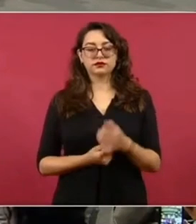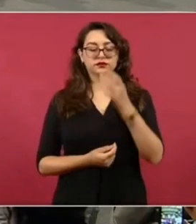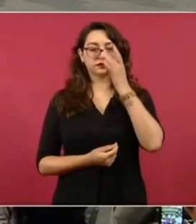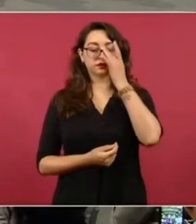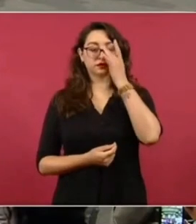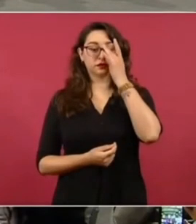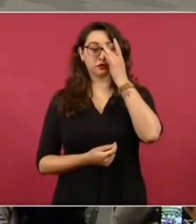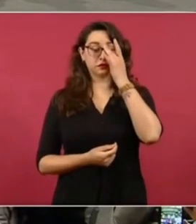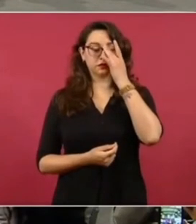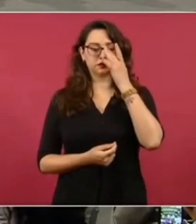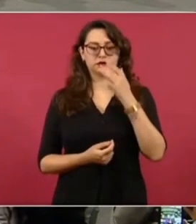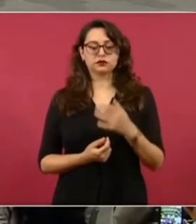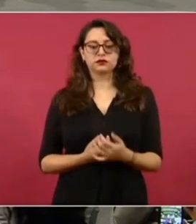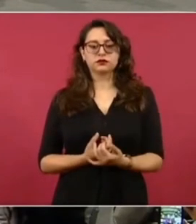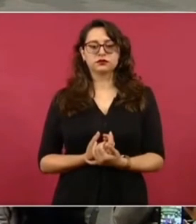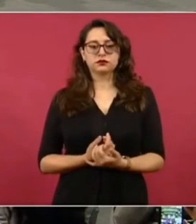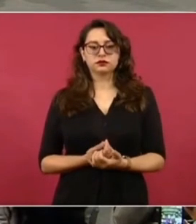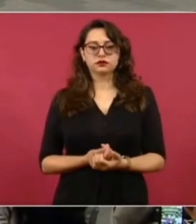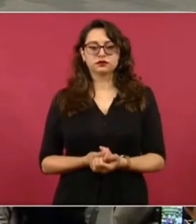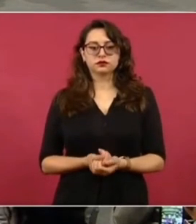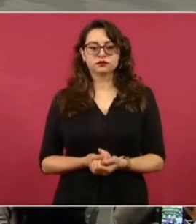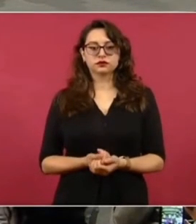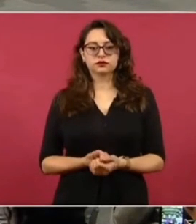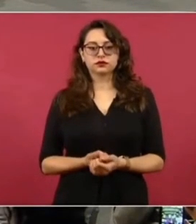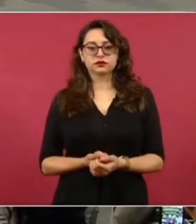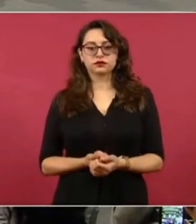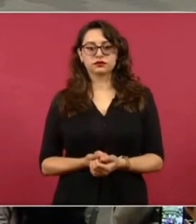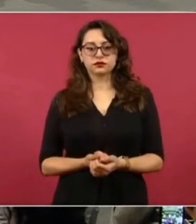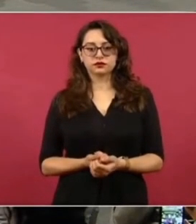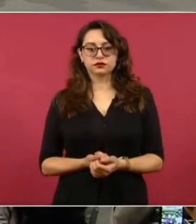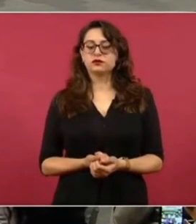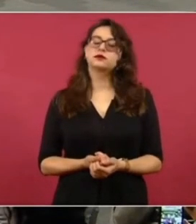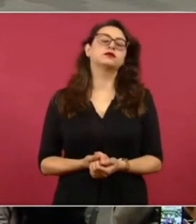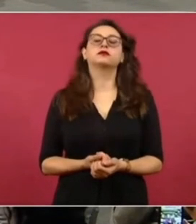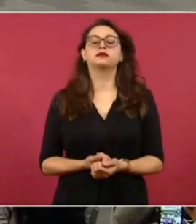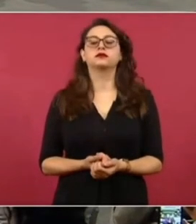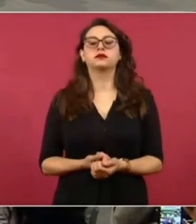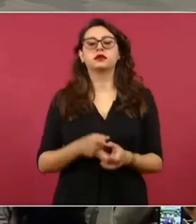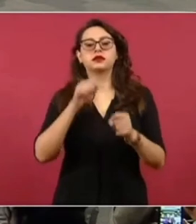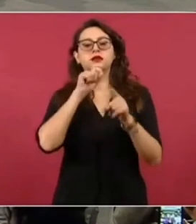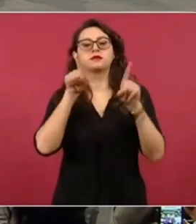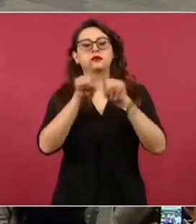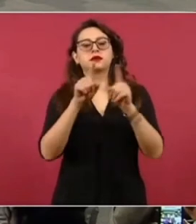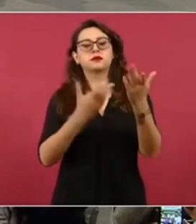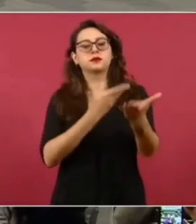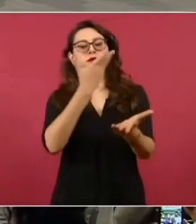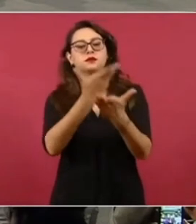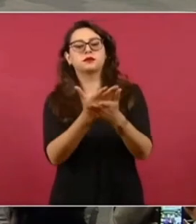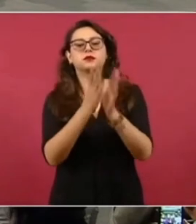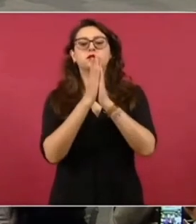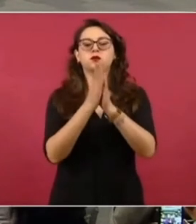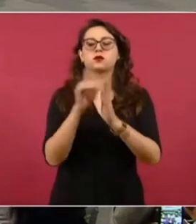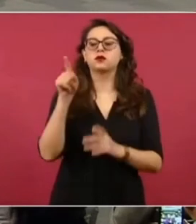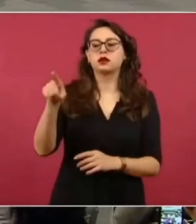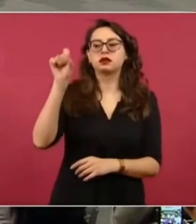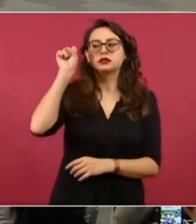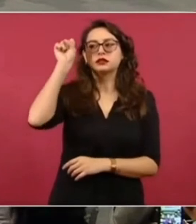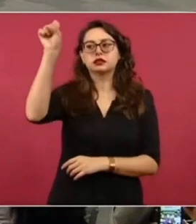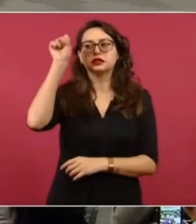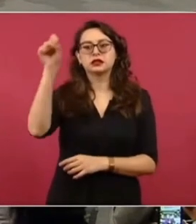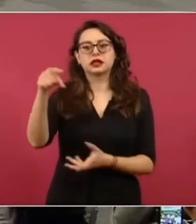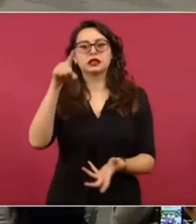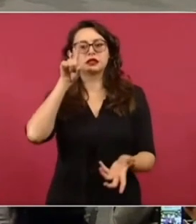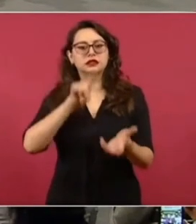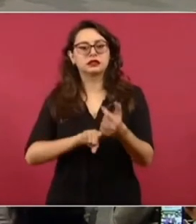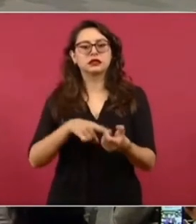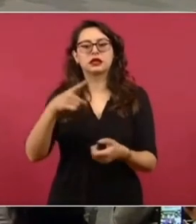el reconocimiento pleno de la representación sindical en los procesos que regula la unidad del sistema